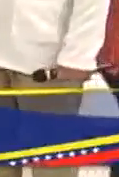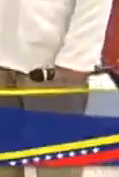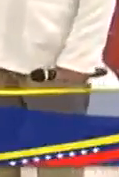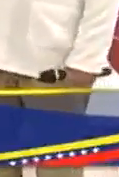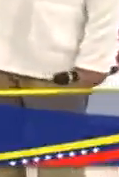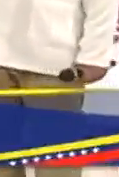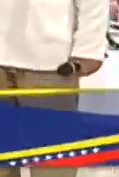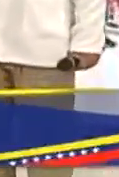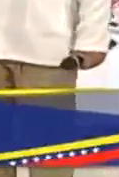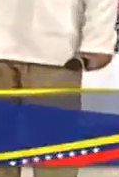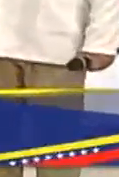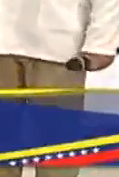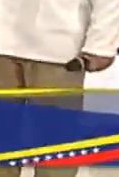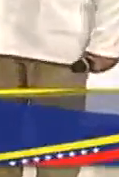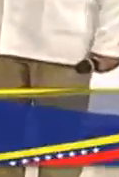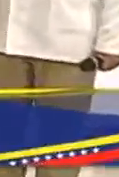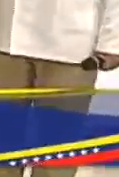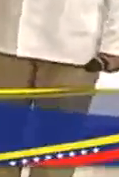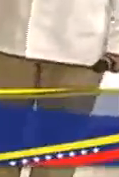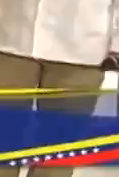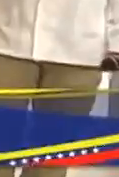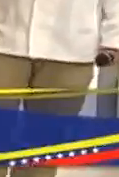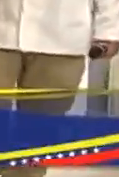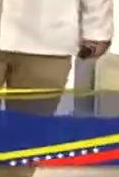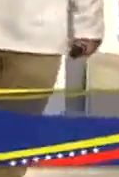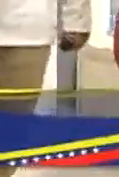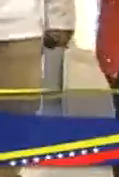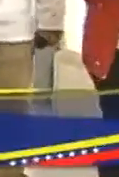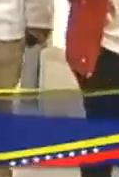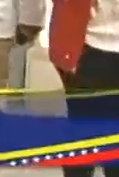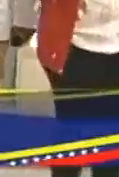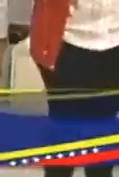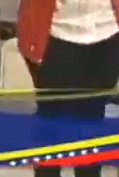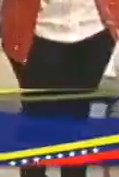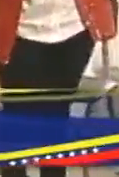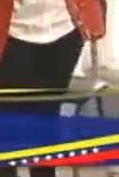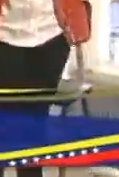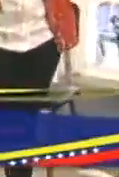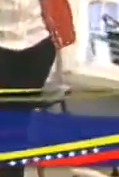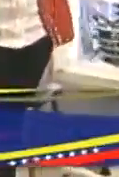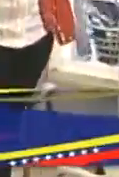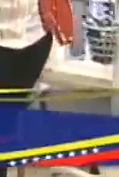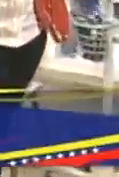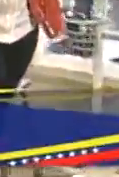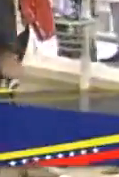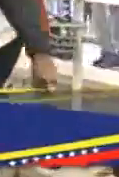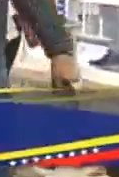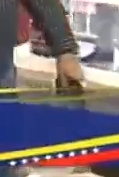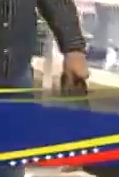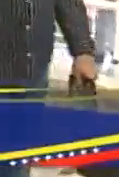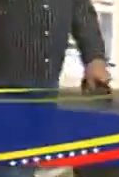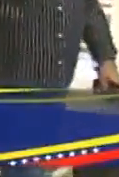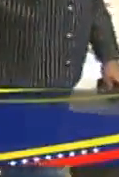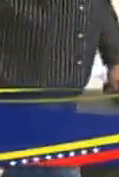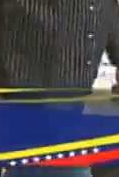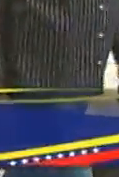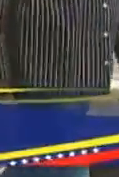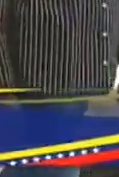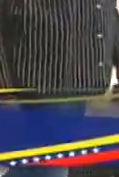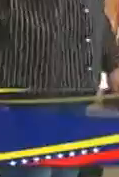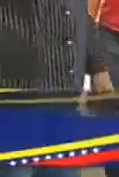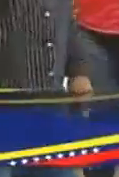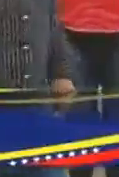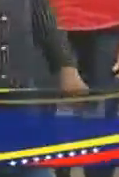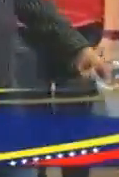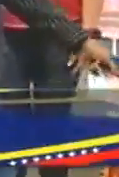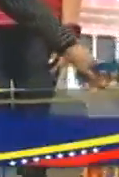educación media general tenemos acá pues de alguna manera algunos espacios que son importantes para el desarrollo